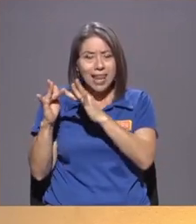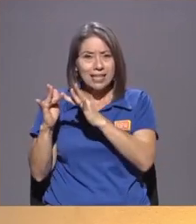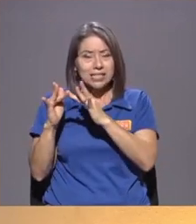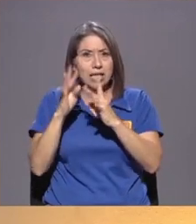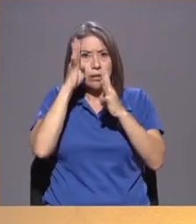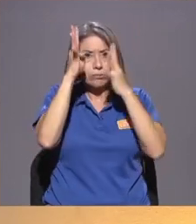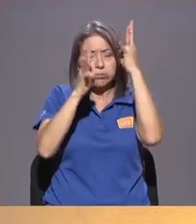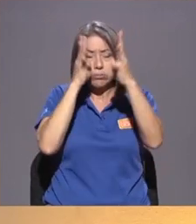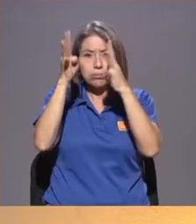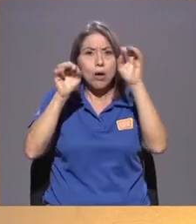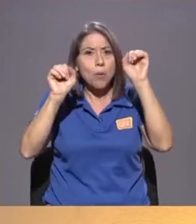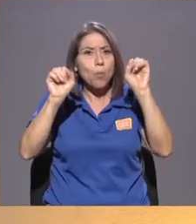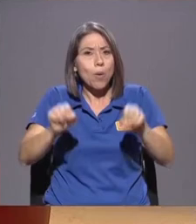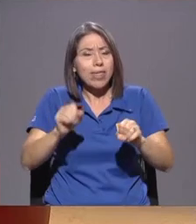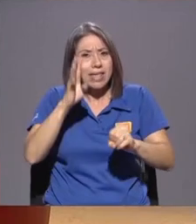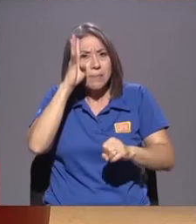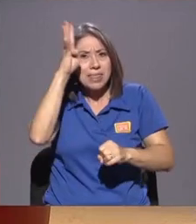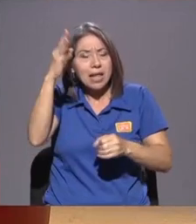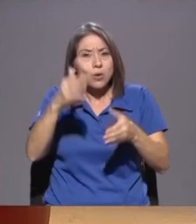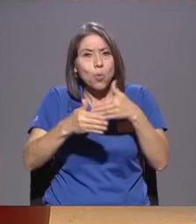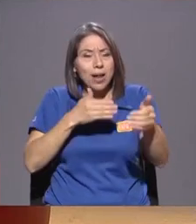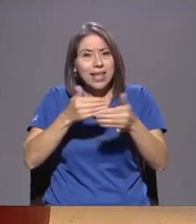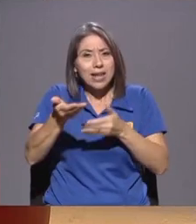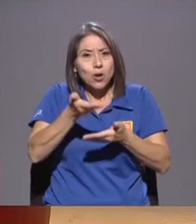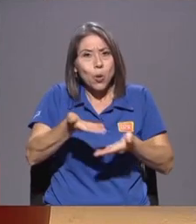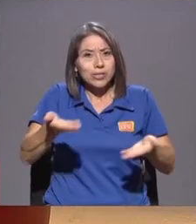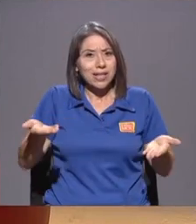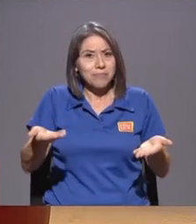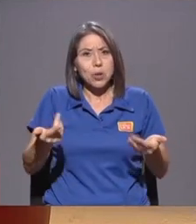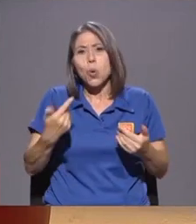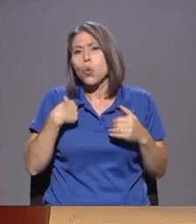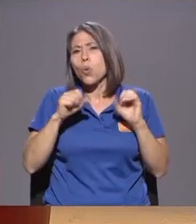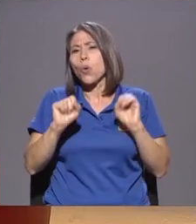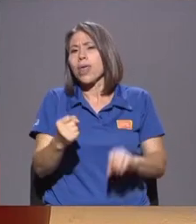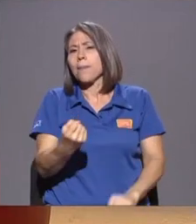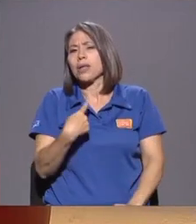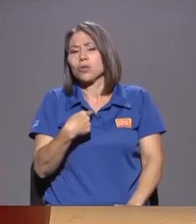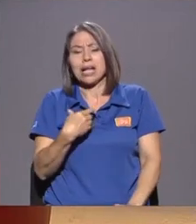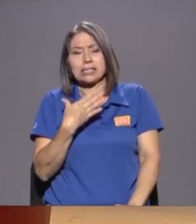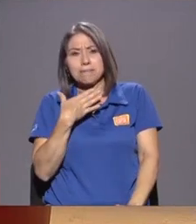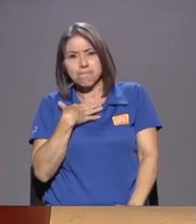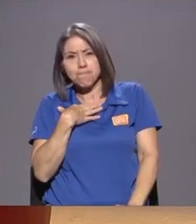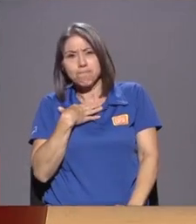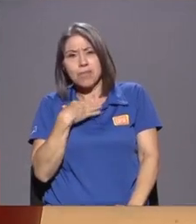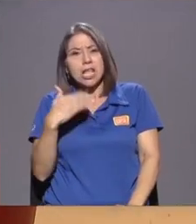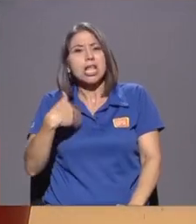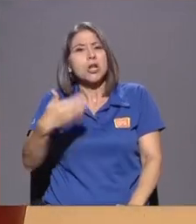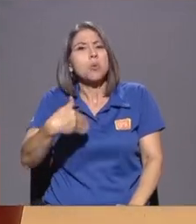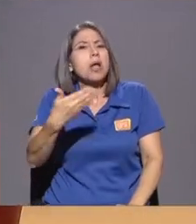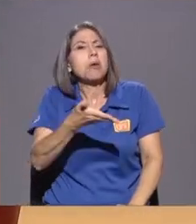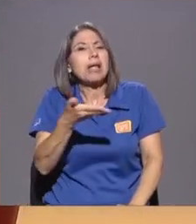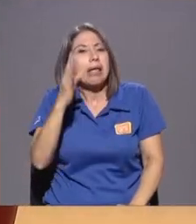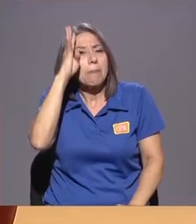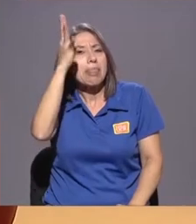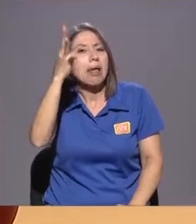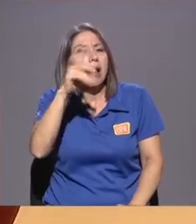creativos y pueden inventar cualquier cosa Es más, uno hasta podría preguntarse ¿Y luego qué será la siguiente cosa que inventará?